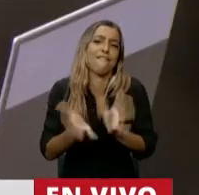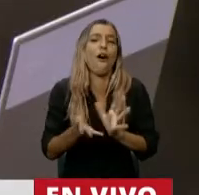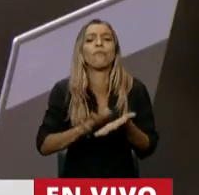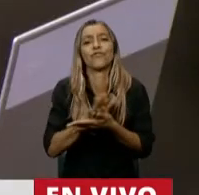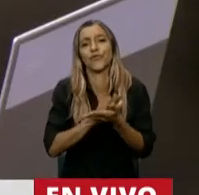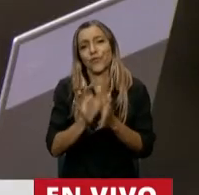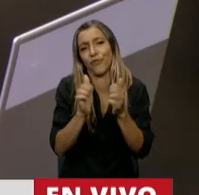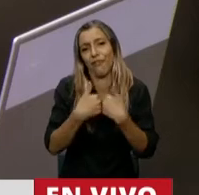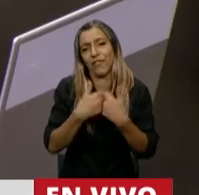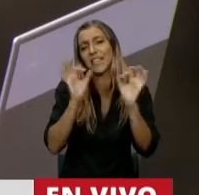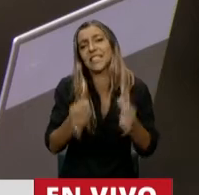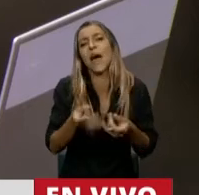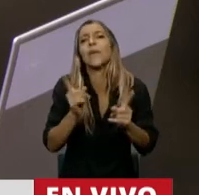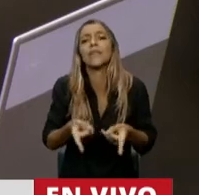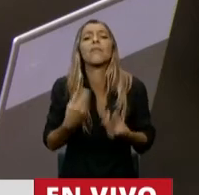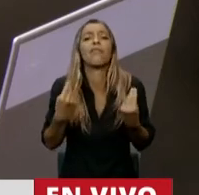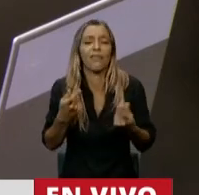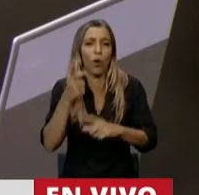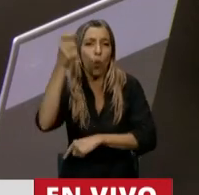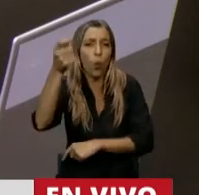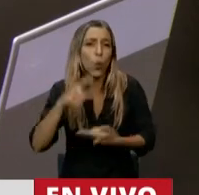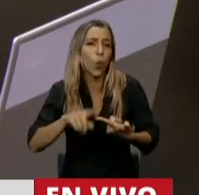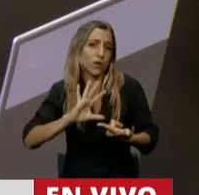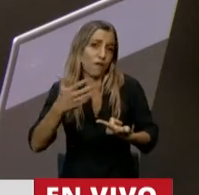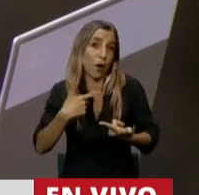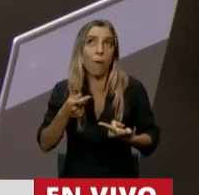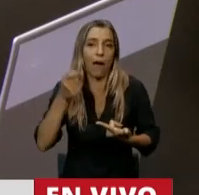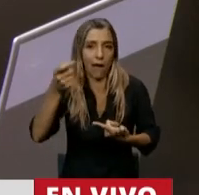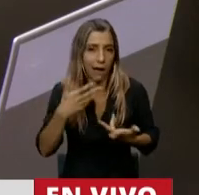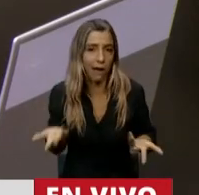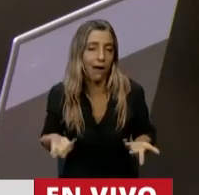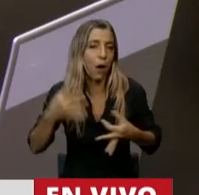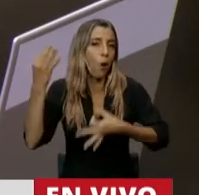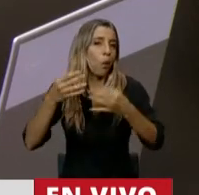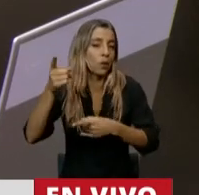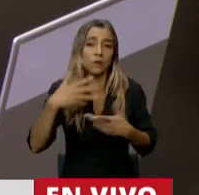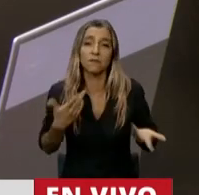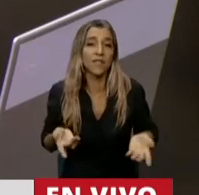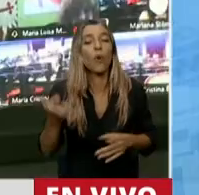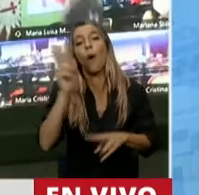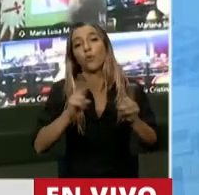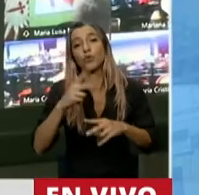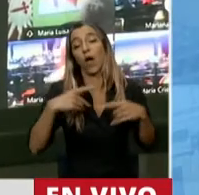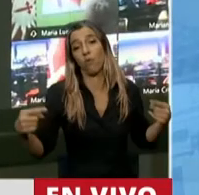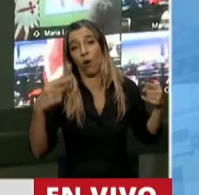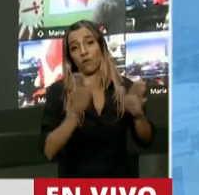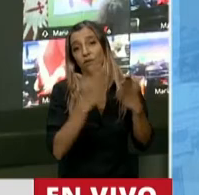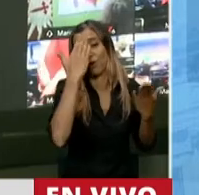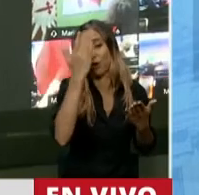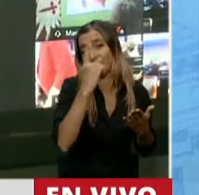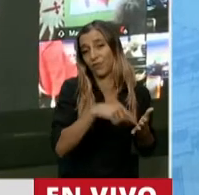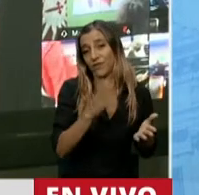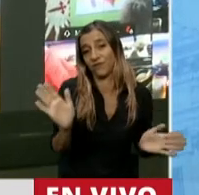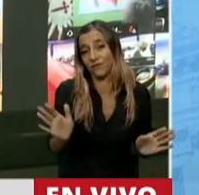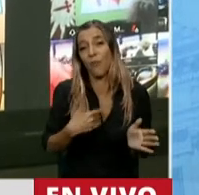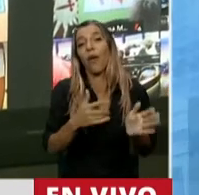saber cómo y dónde ir a litigar, y seguramente van a conseguir la inconstitucionalidad, que en nuestro sistema jurídico es para cada caso, así